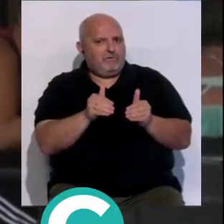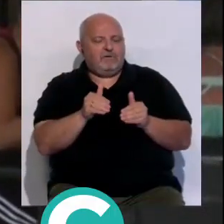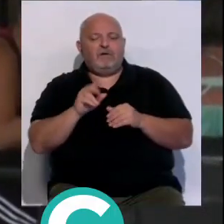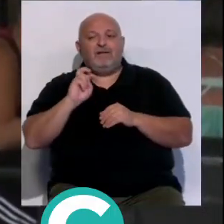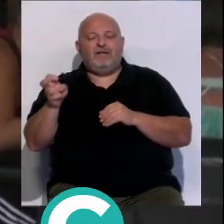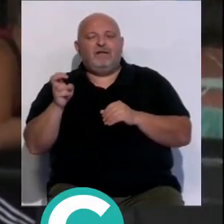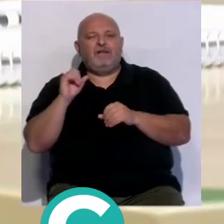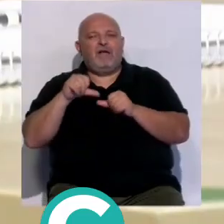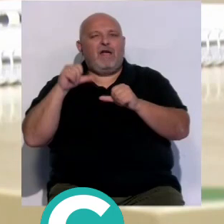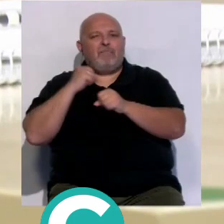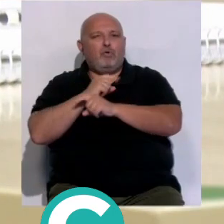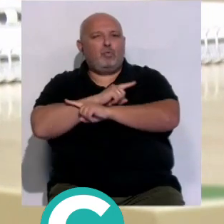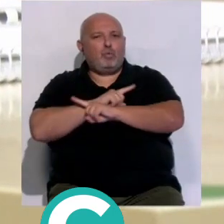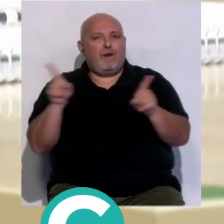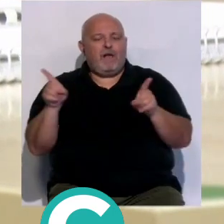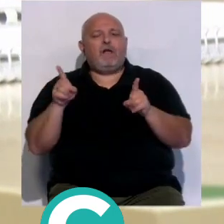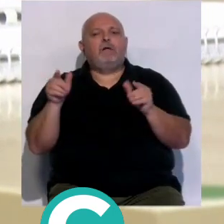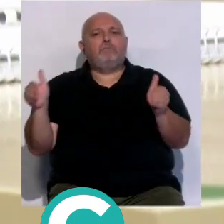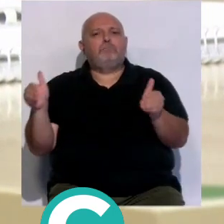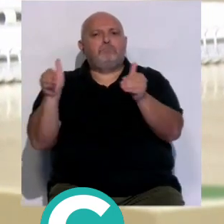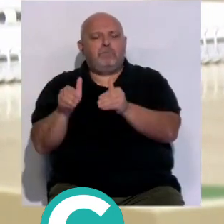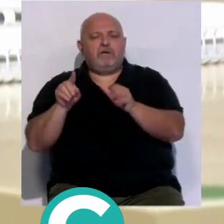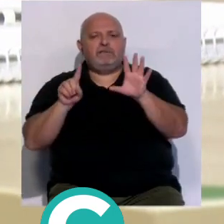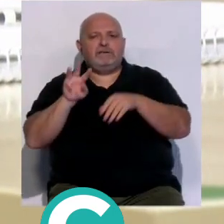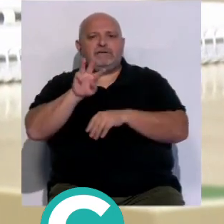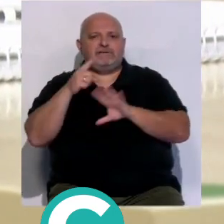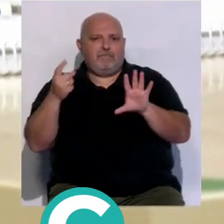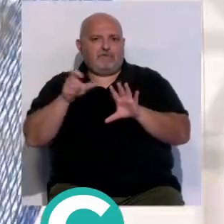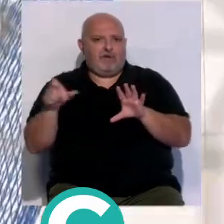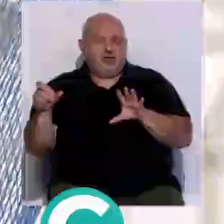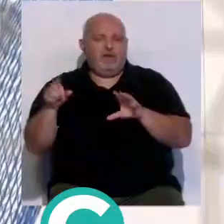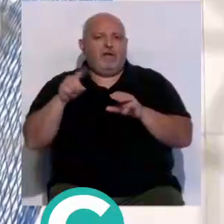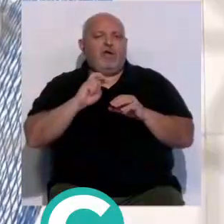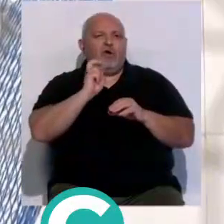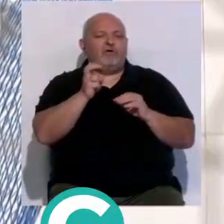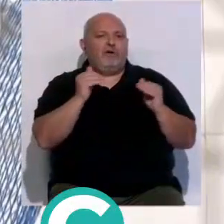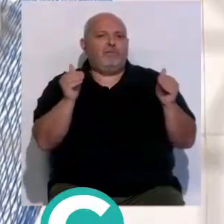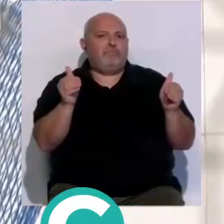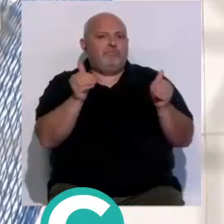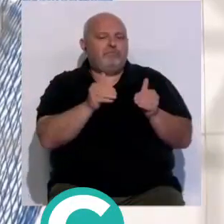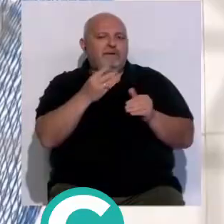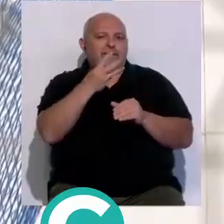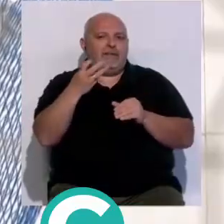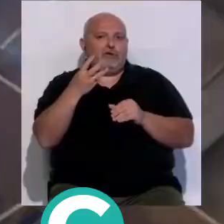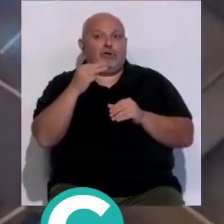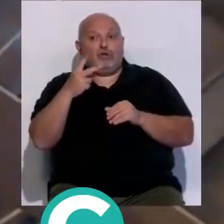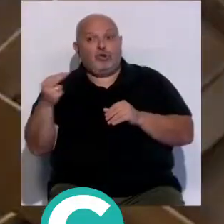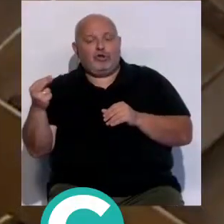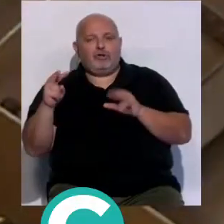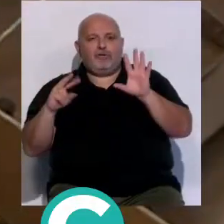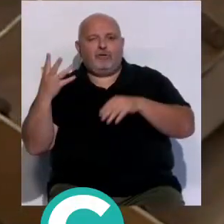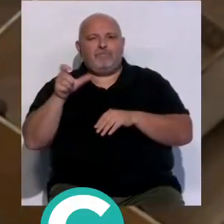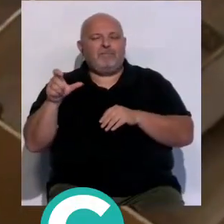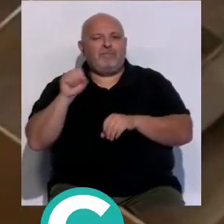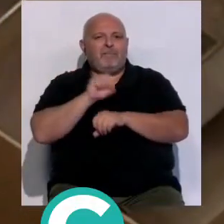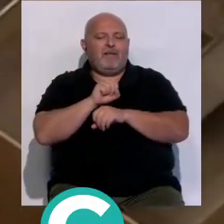del colectivo sin empleo anterior que se redujo en 636 personas además de la disminución en casi 300 y 275